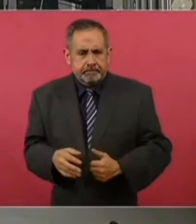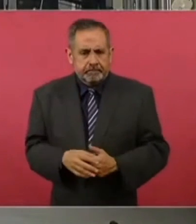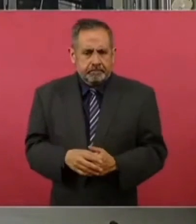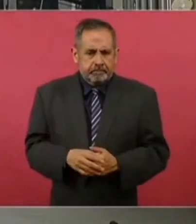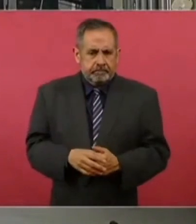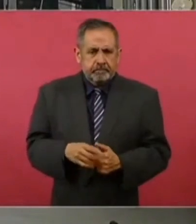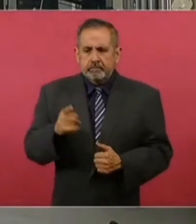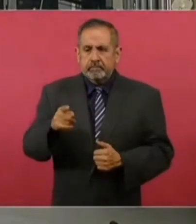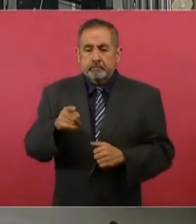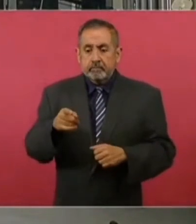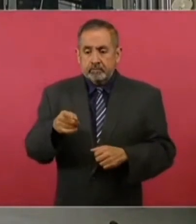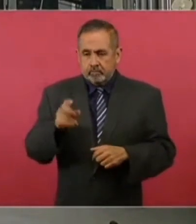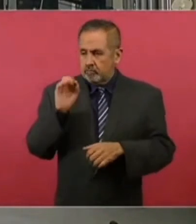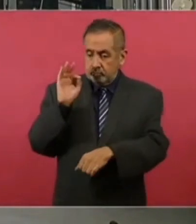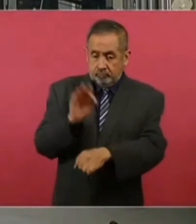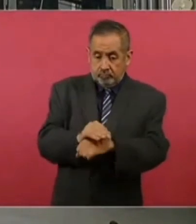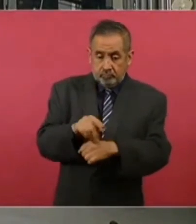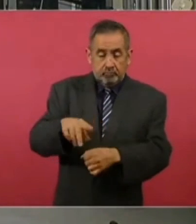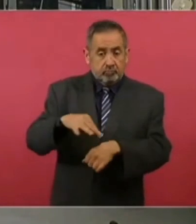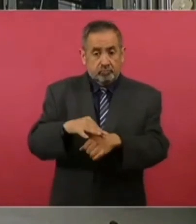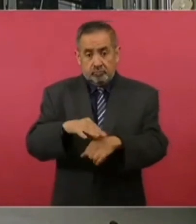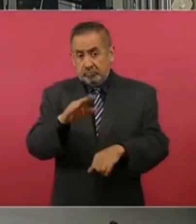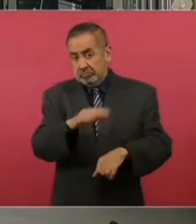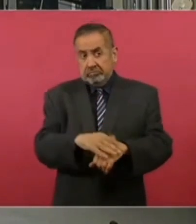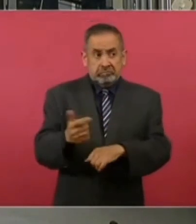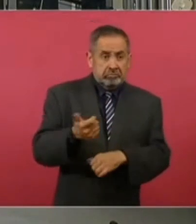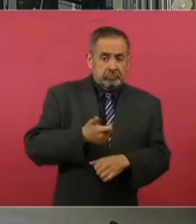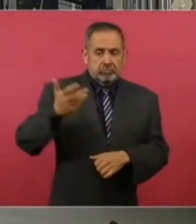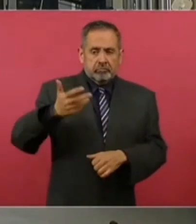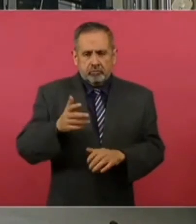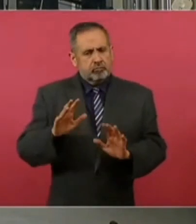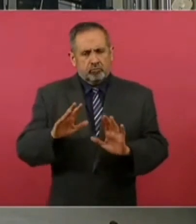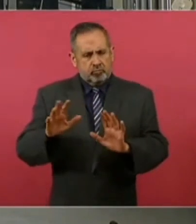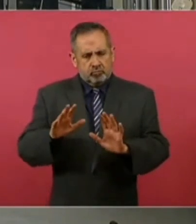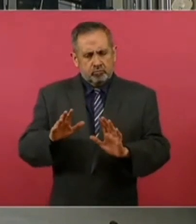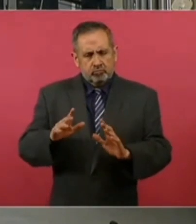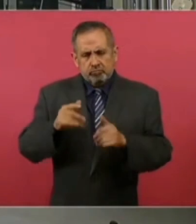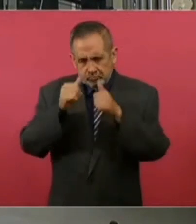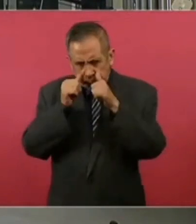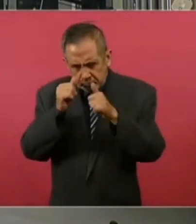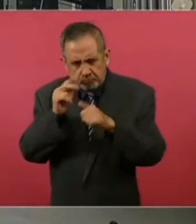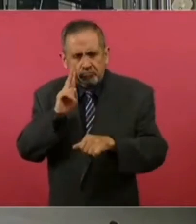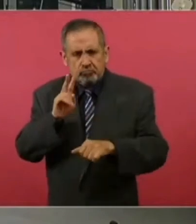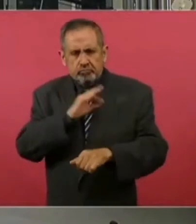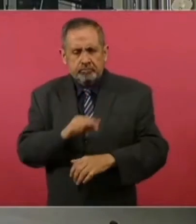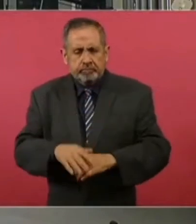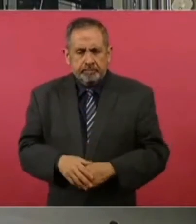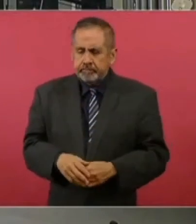sin encarecer el producto. Pero eso es lo que estamos haciendo. Muchas gracias. Gracias.